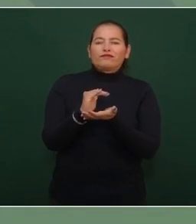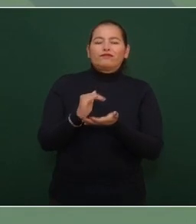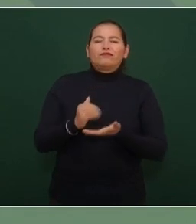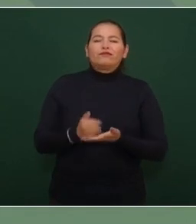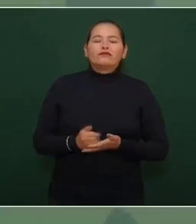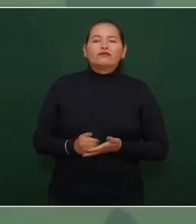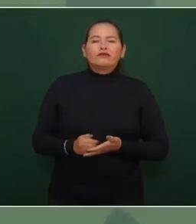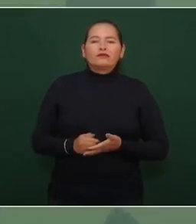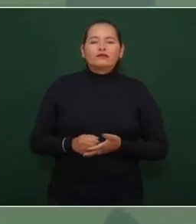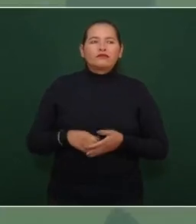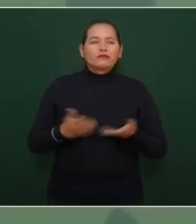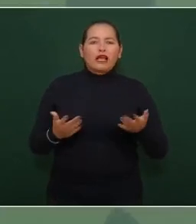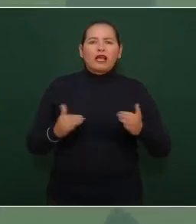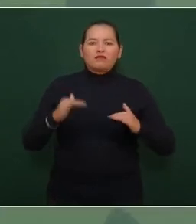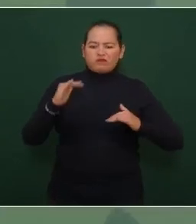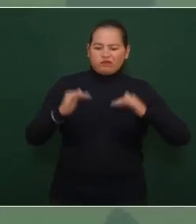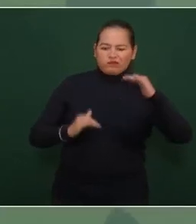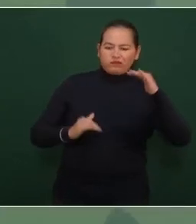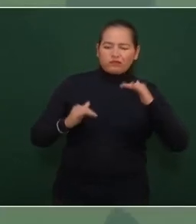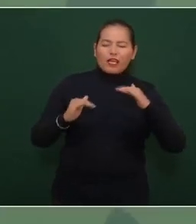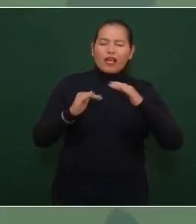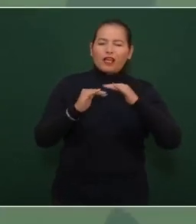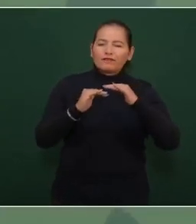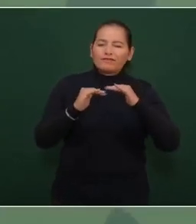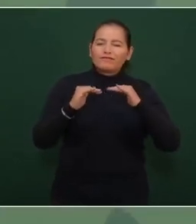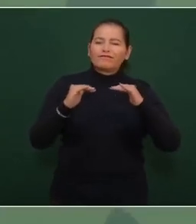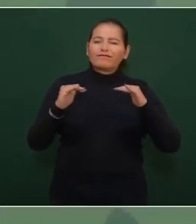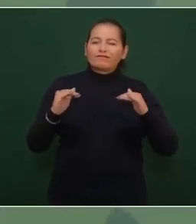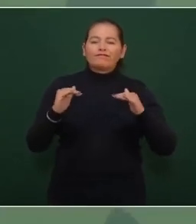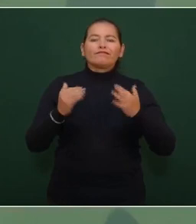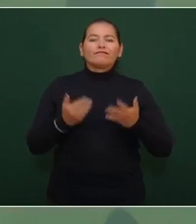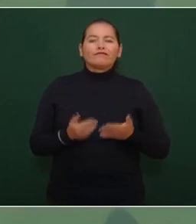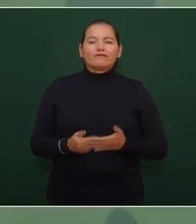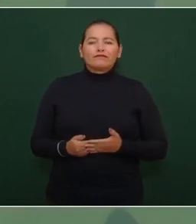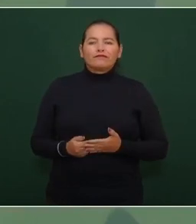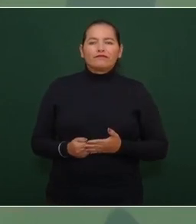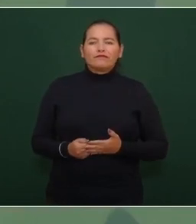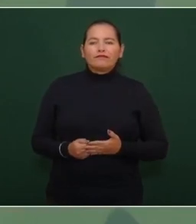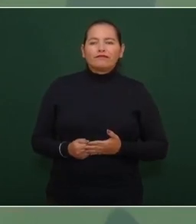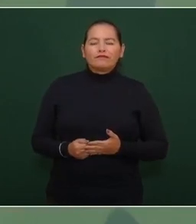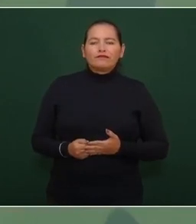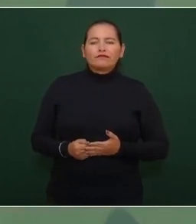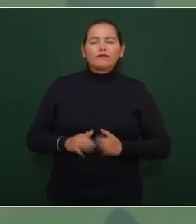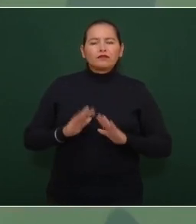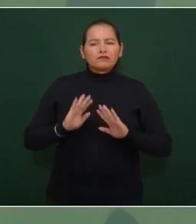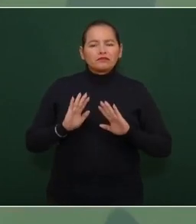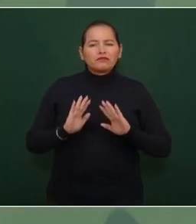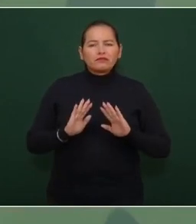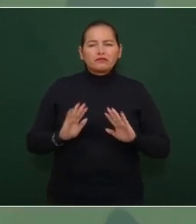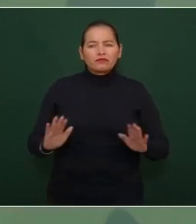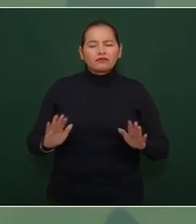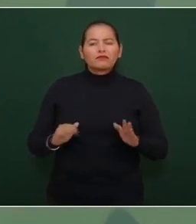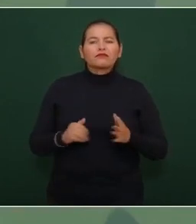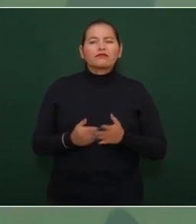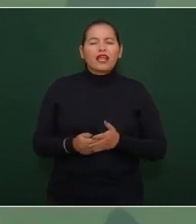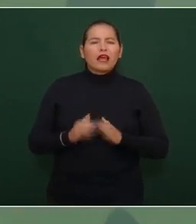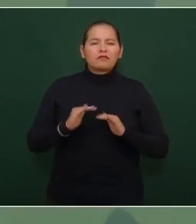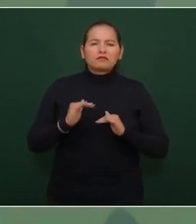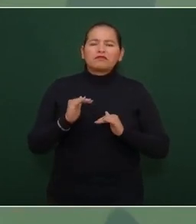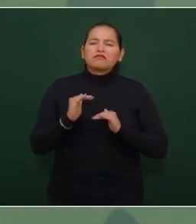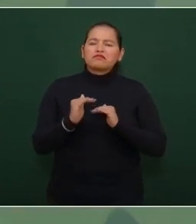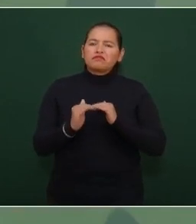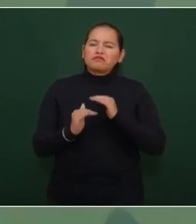desigualdad entonces vamos bastante bien